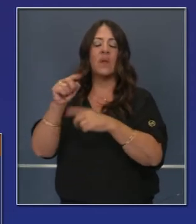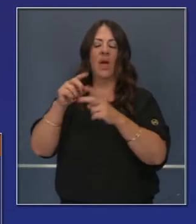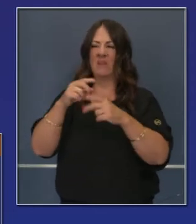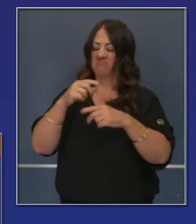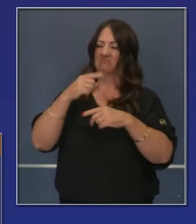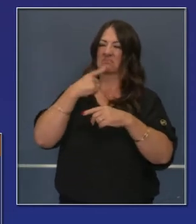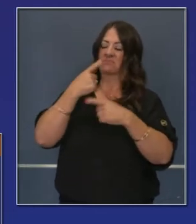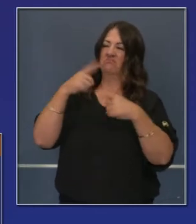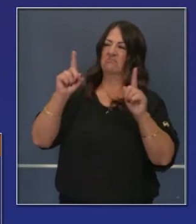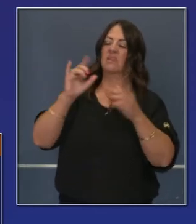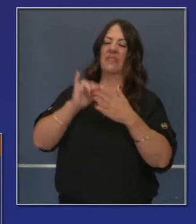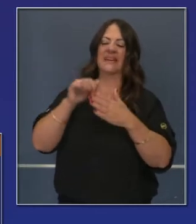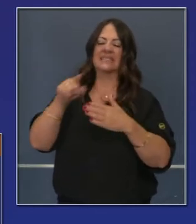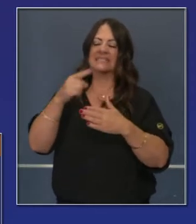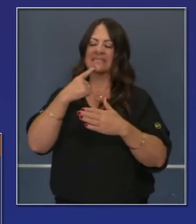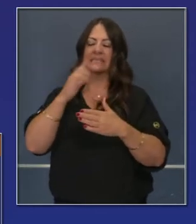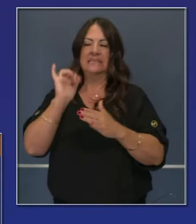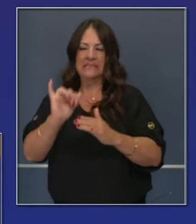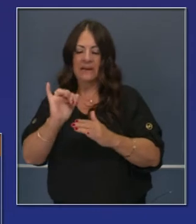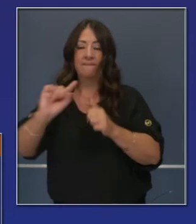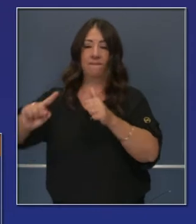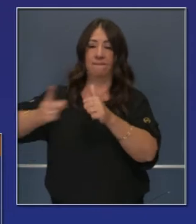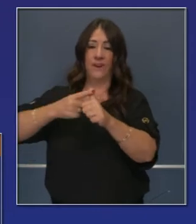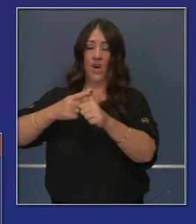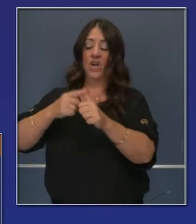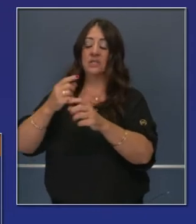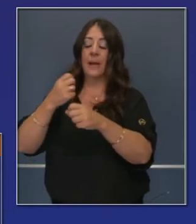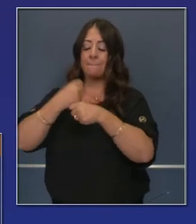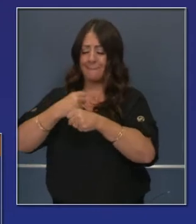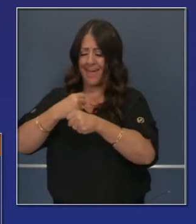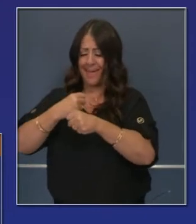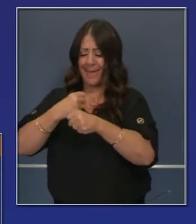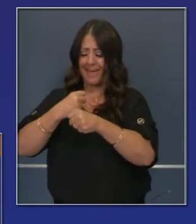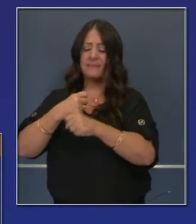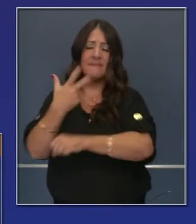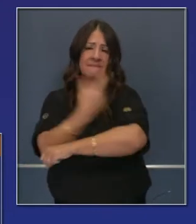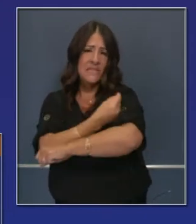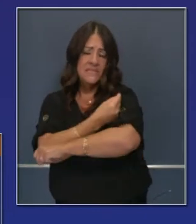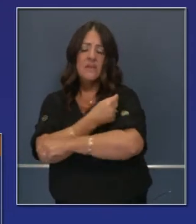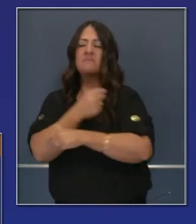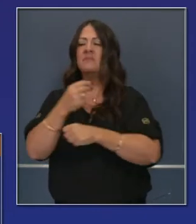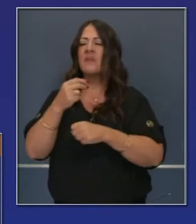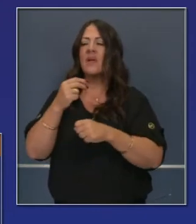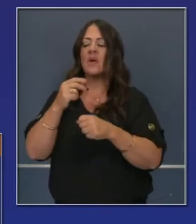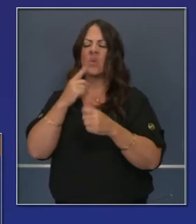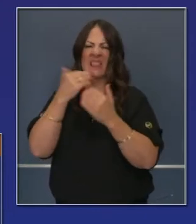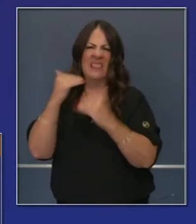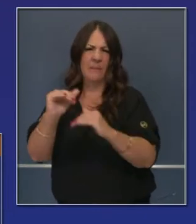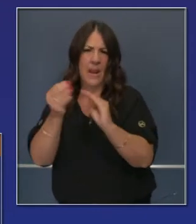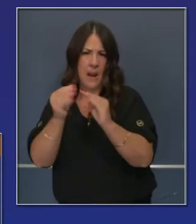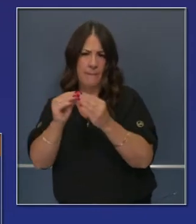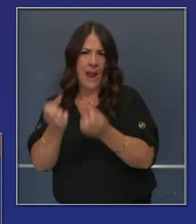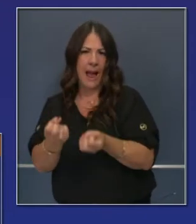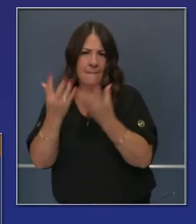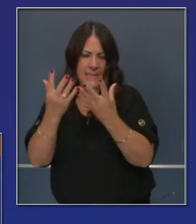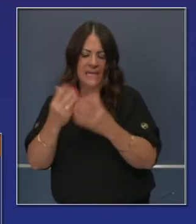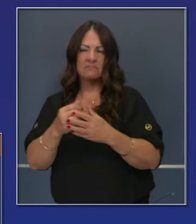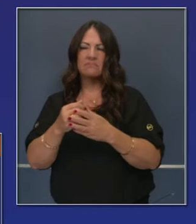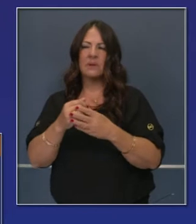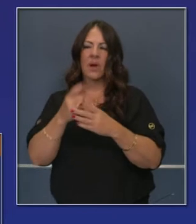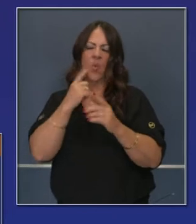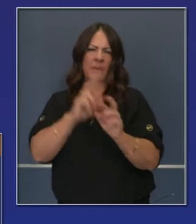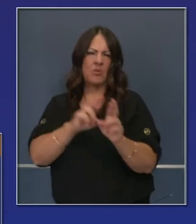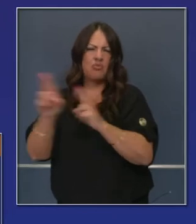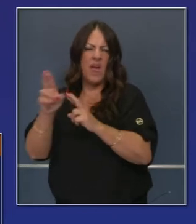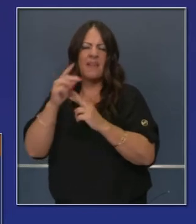las cuales dicen que habrá disponibilidad de una de un suministro muy limitado de vacunas tan cerca como noviembre